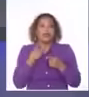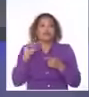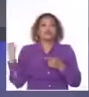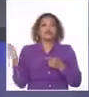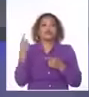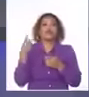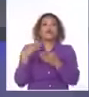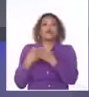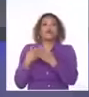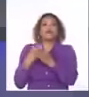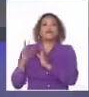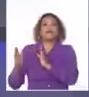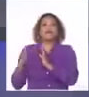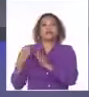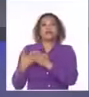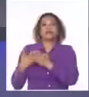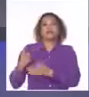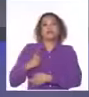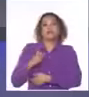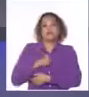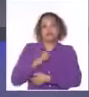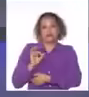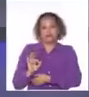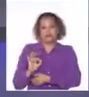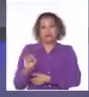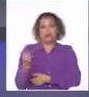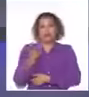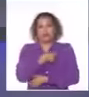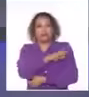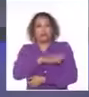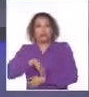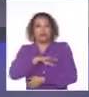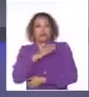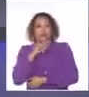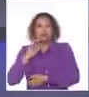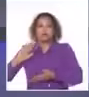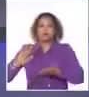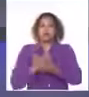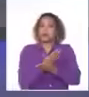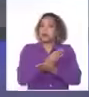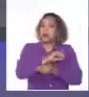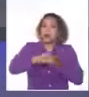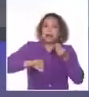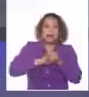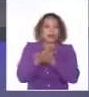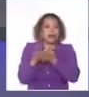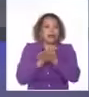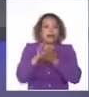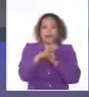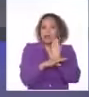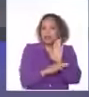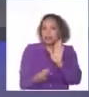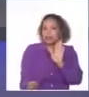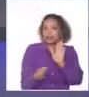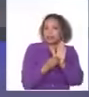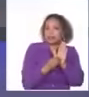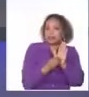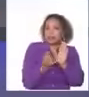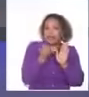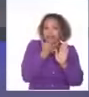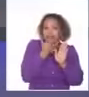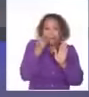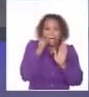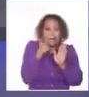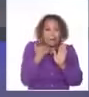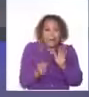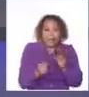un segmento de nuestra población. No se eliminan ni modifican las medidas coercitivas que más afectan hoy a la economía